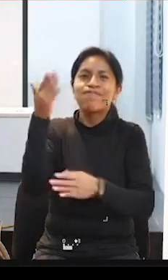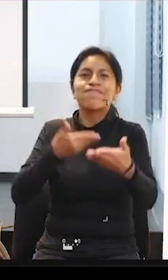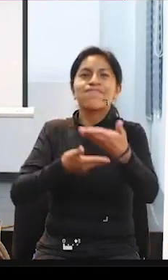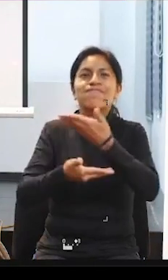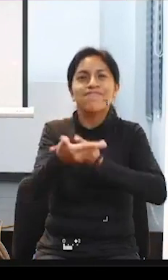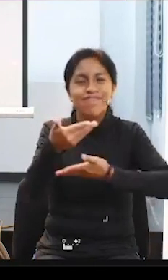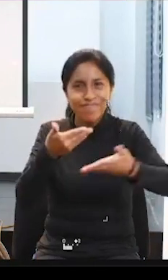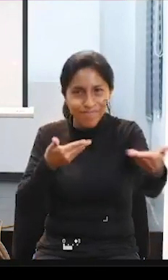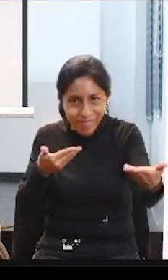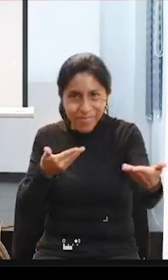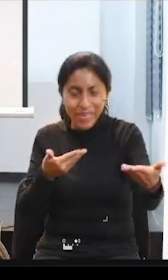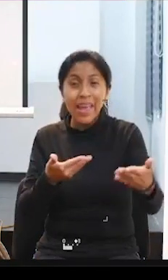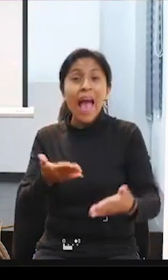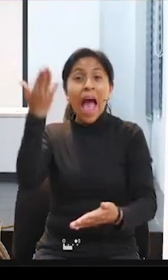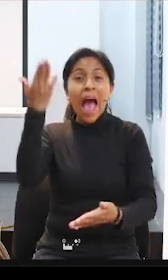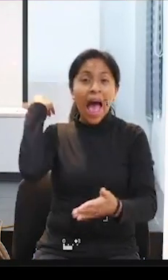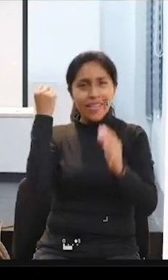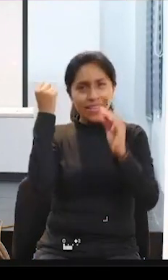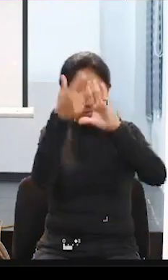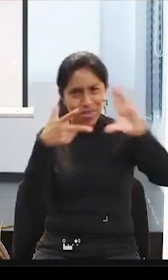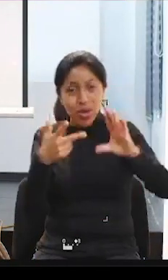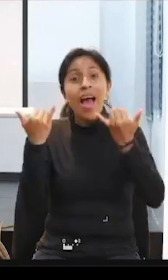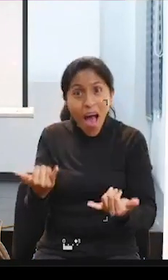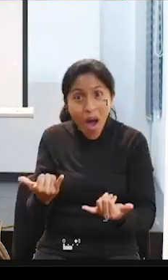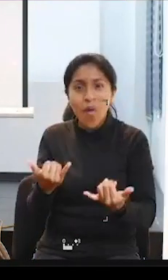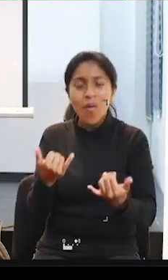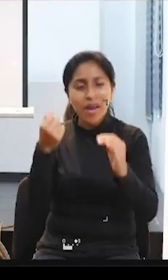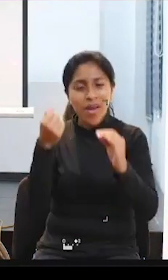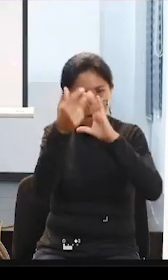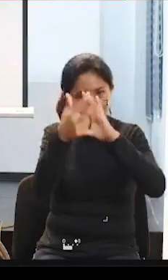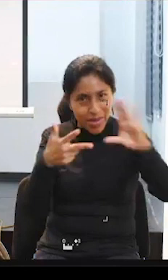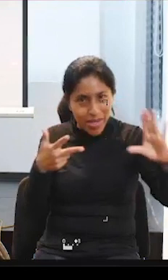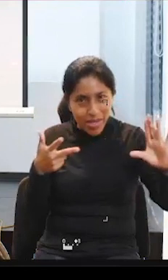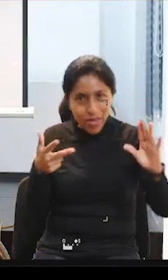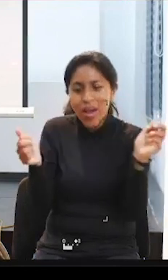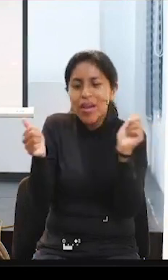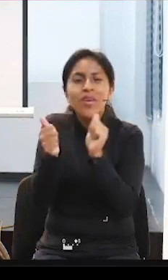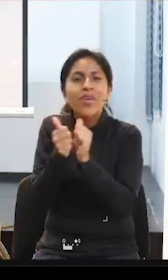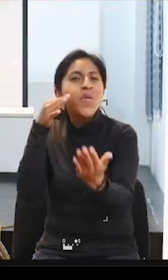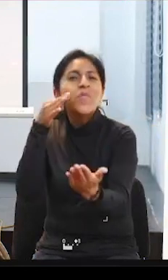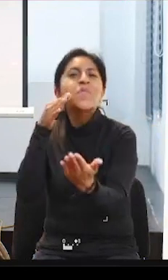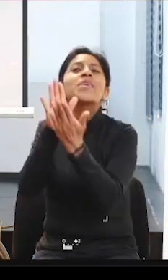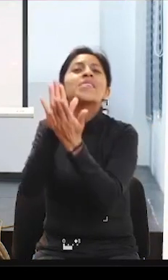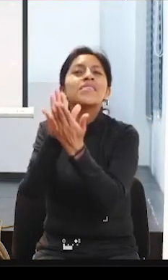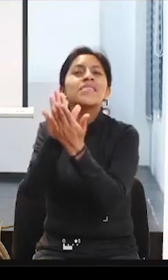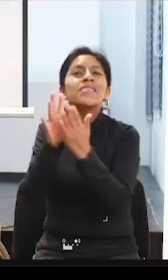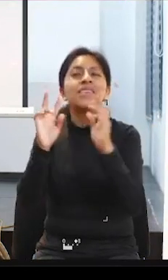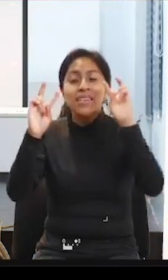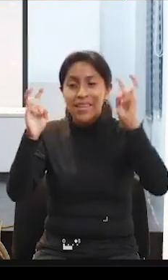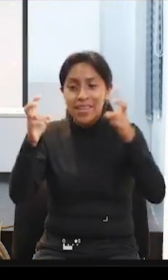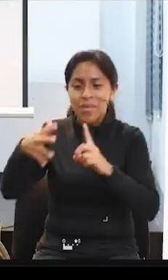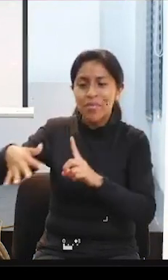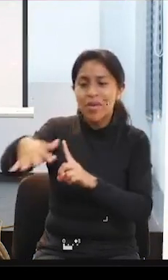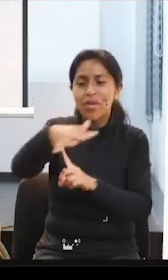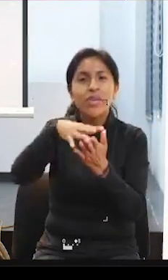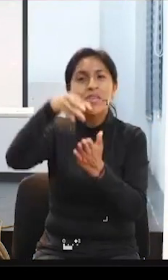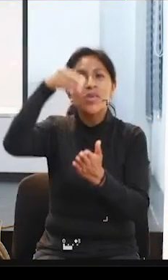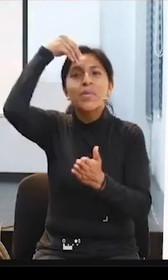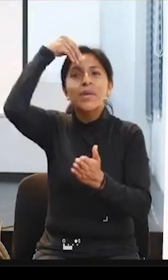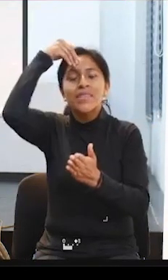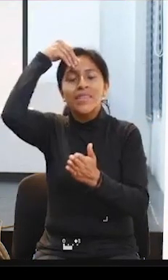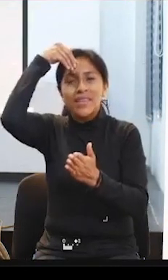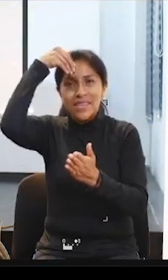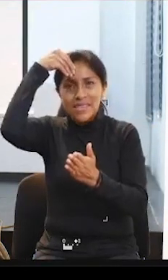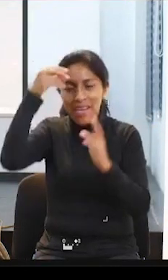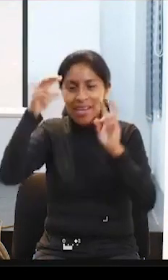por fin, en el Centro Cultural, en el marco de Jiguasa, escenarios de aprendizajes en torno a las discapacidades, tanto a todas aquellas